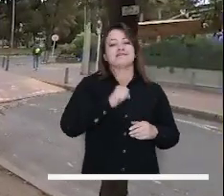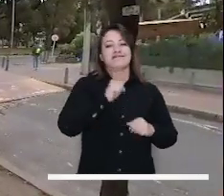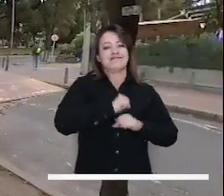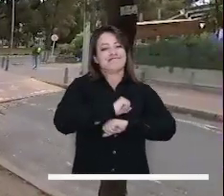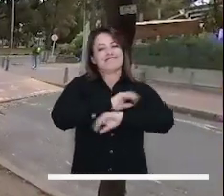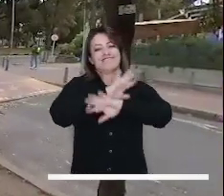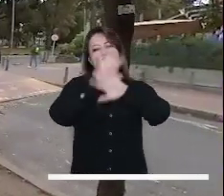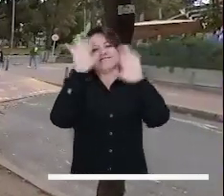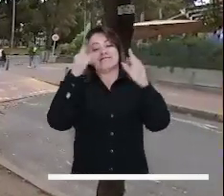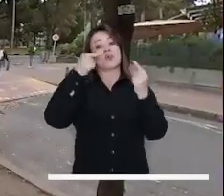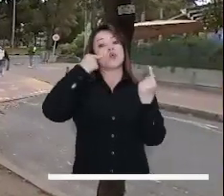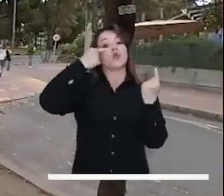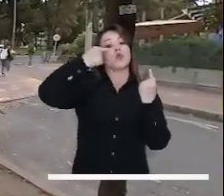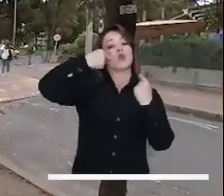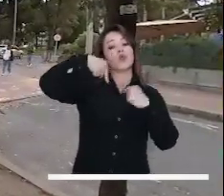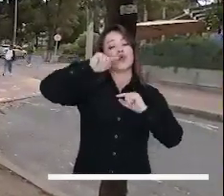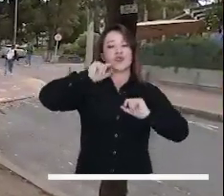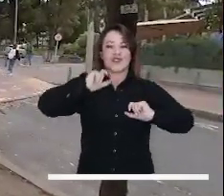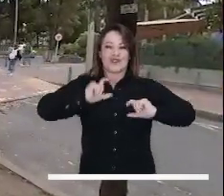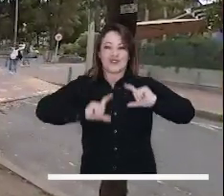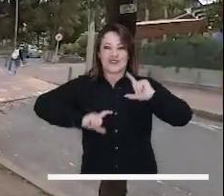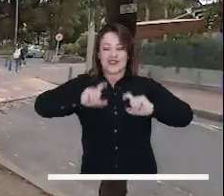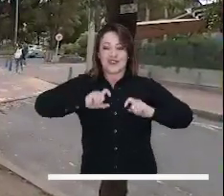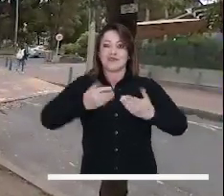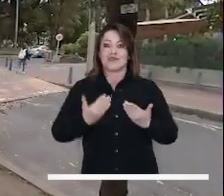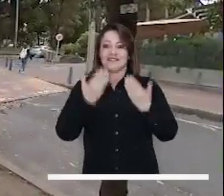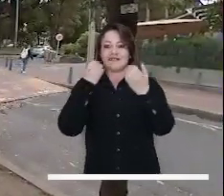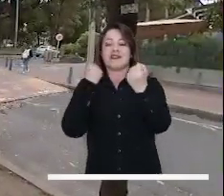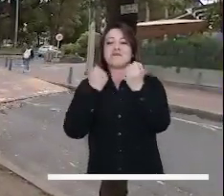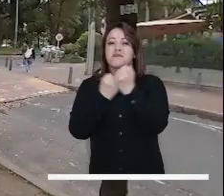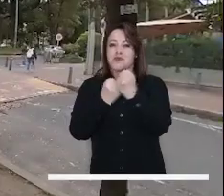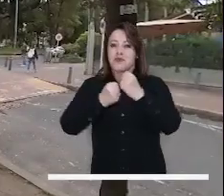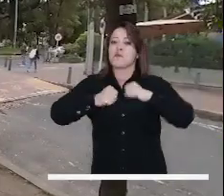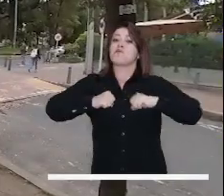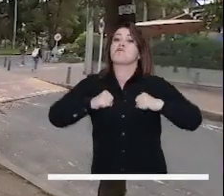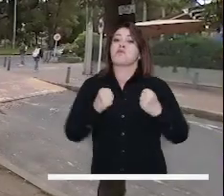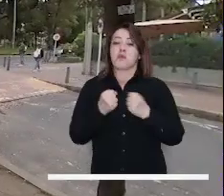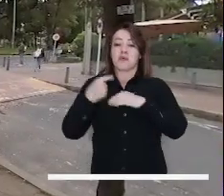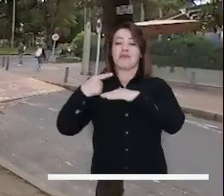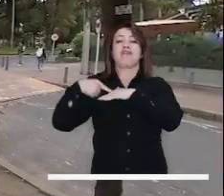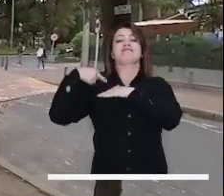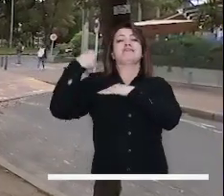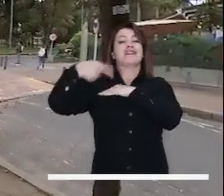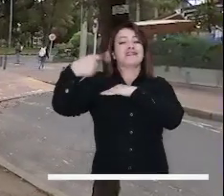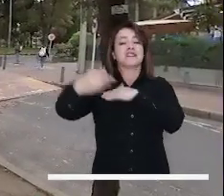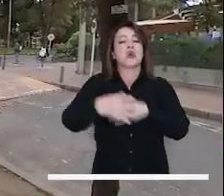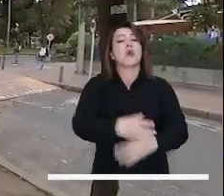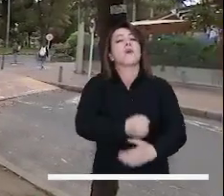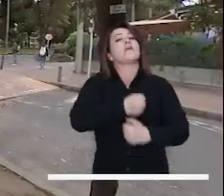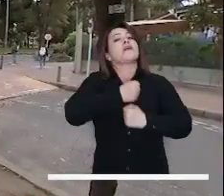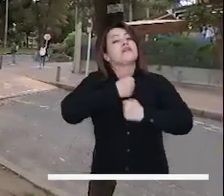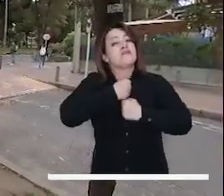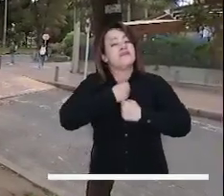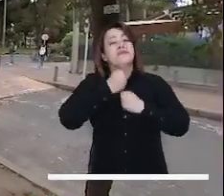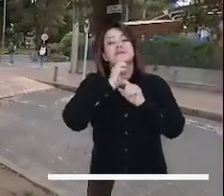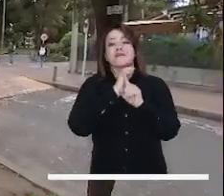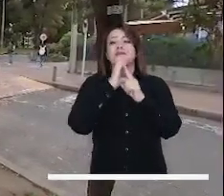Fundamentalmente sí, claro. Es importantísimo. Porque Bogotá es una ciudad con tradición, con patrimonio